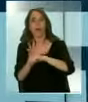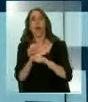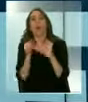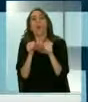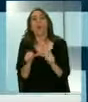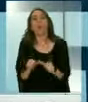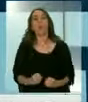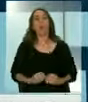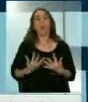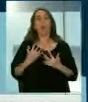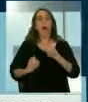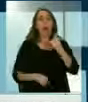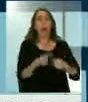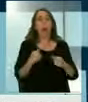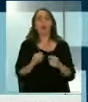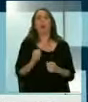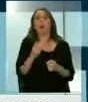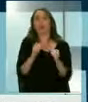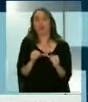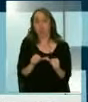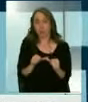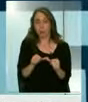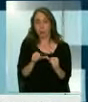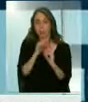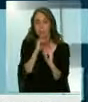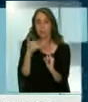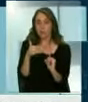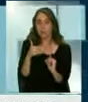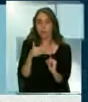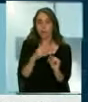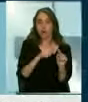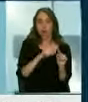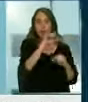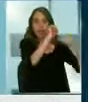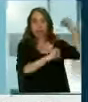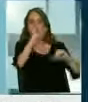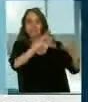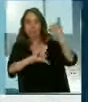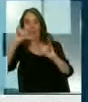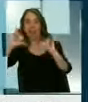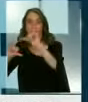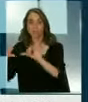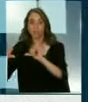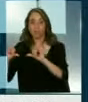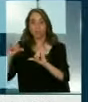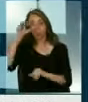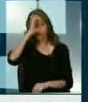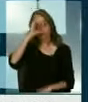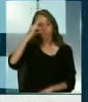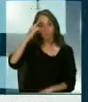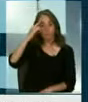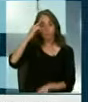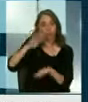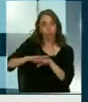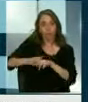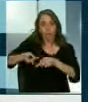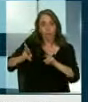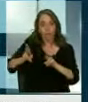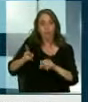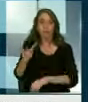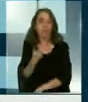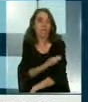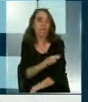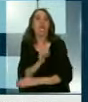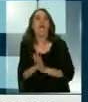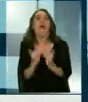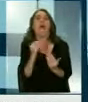información va a ser muy, muy importante, ya que varios laboratorios están considerando buscar la aprobación de uso de emergencia